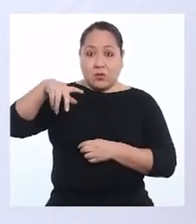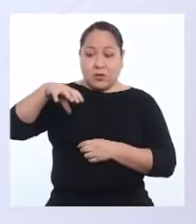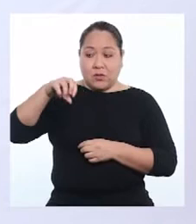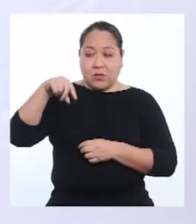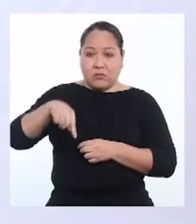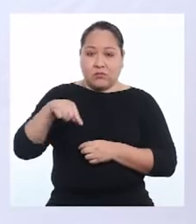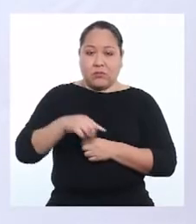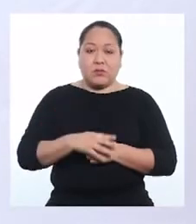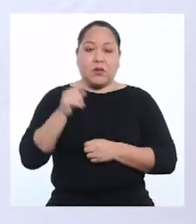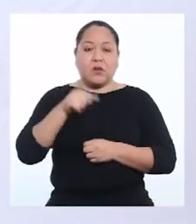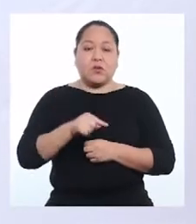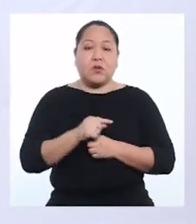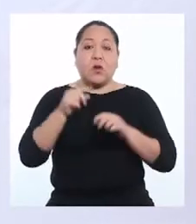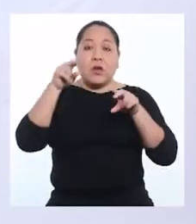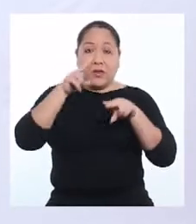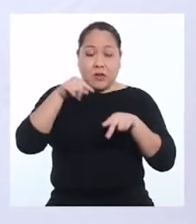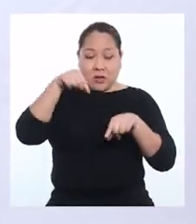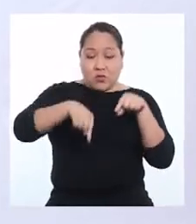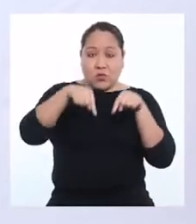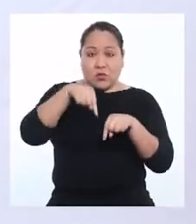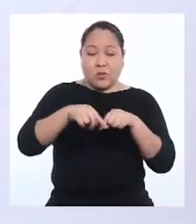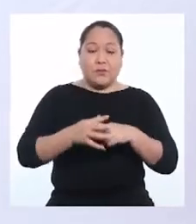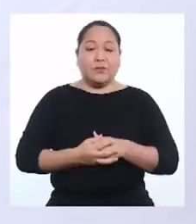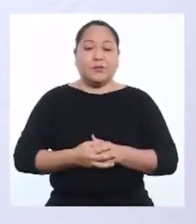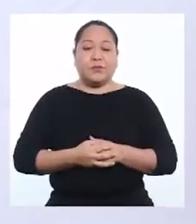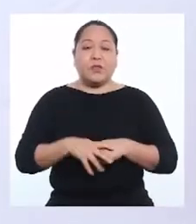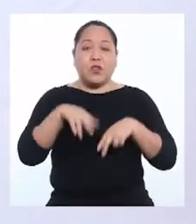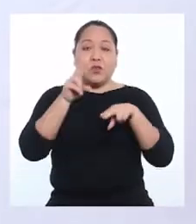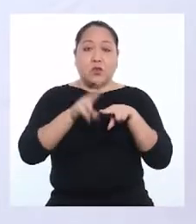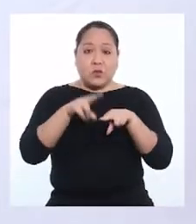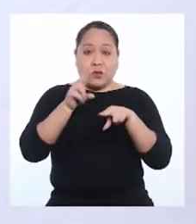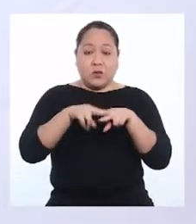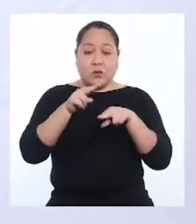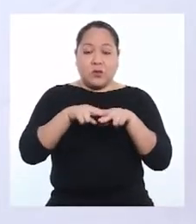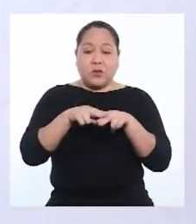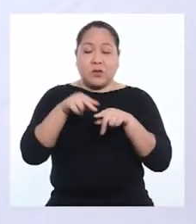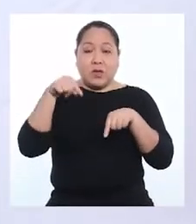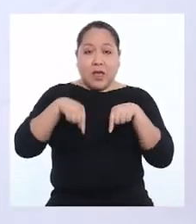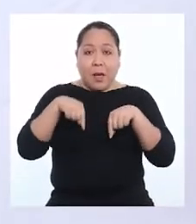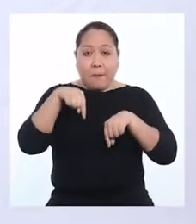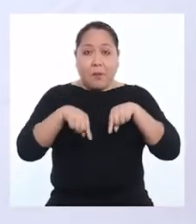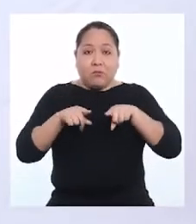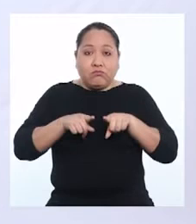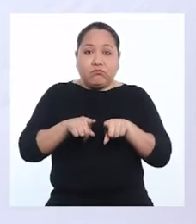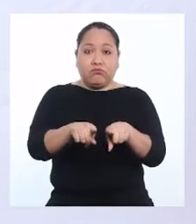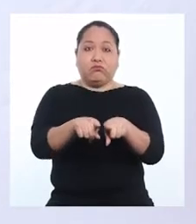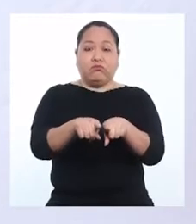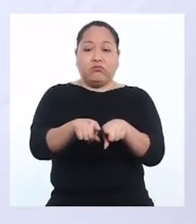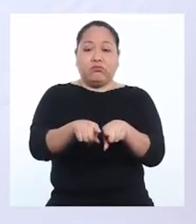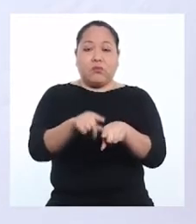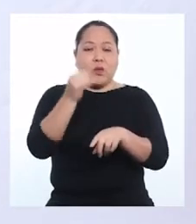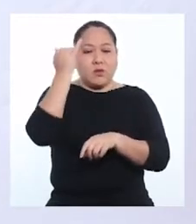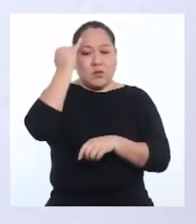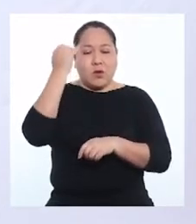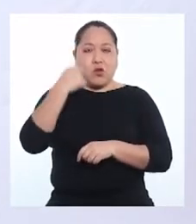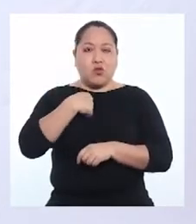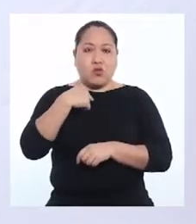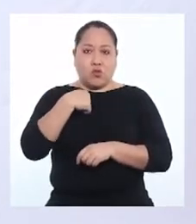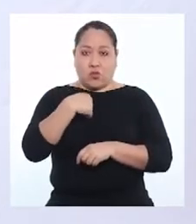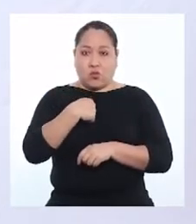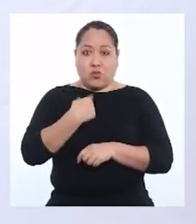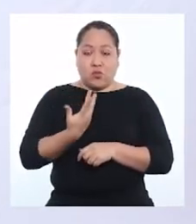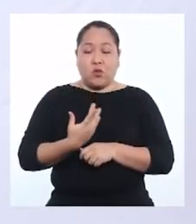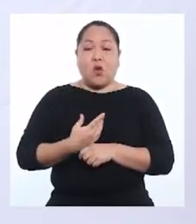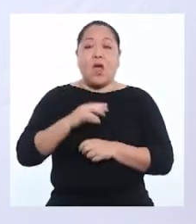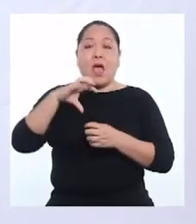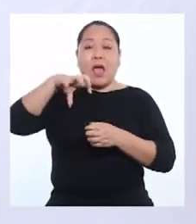caños. Para esto, vamos al suelo. Nos sentamos y estiramos las piernas. Vamos a imaginar que nosotros somos